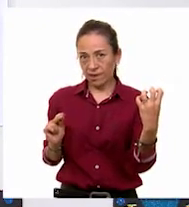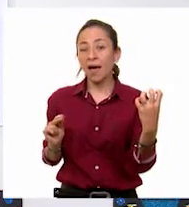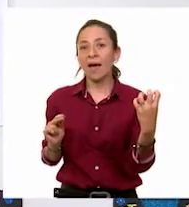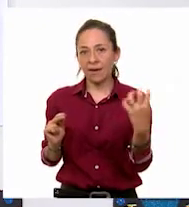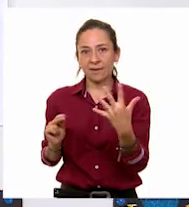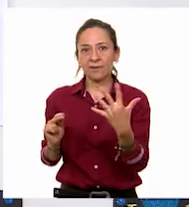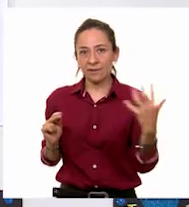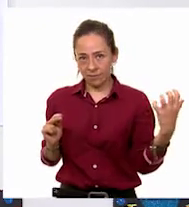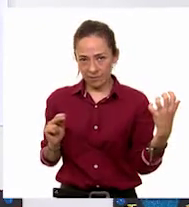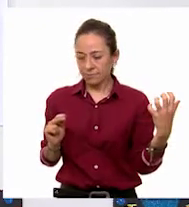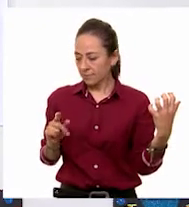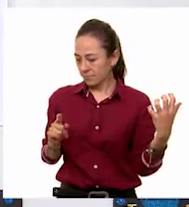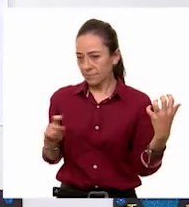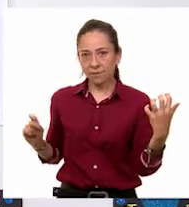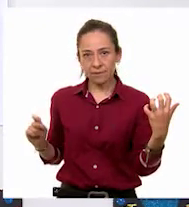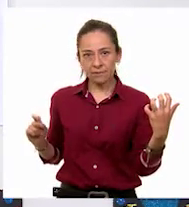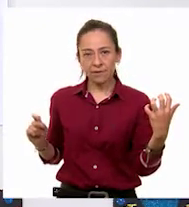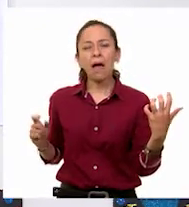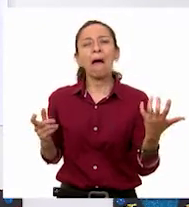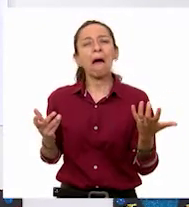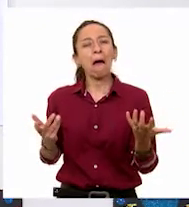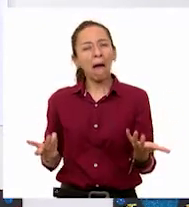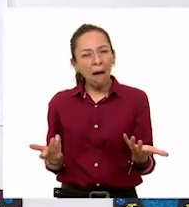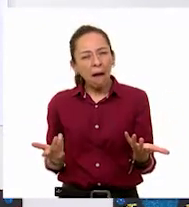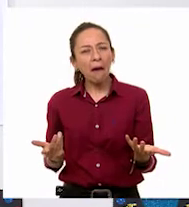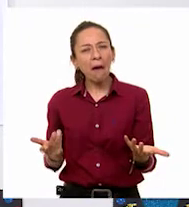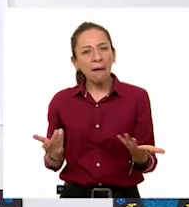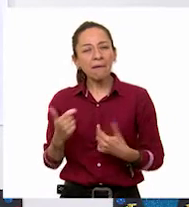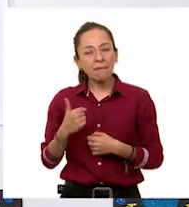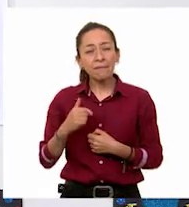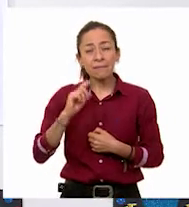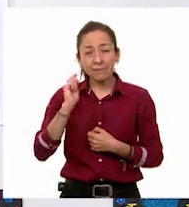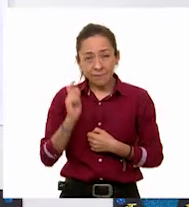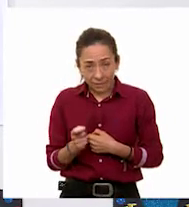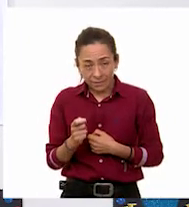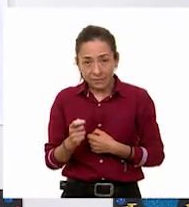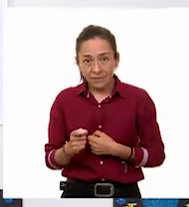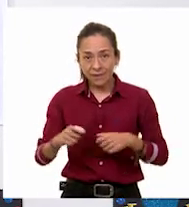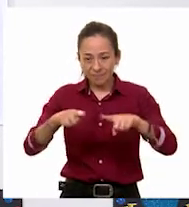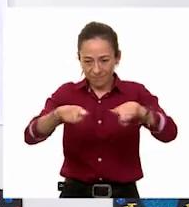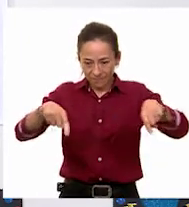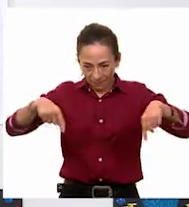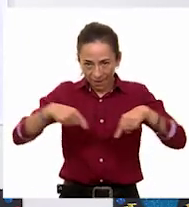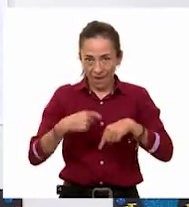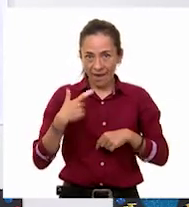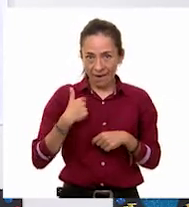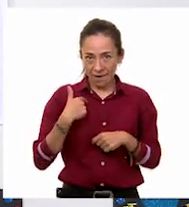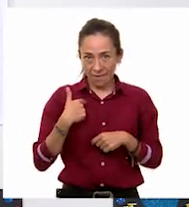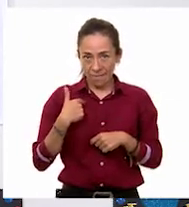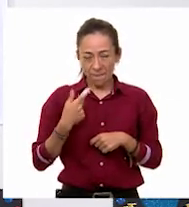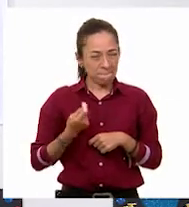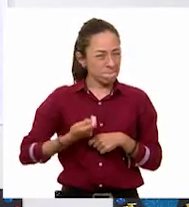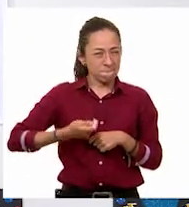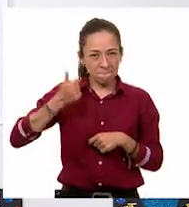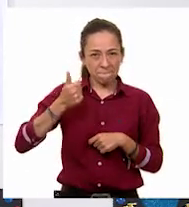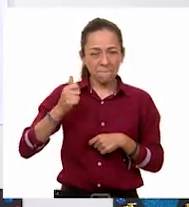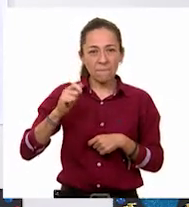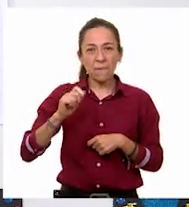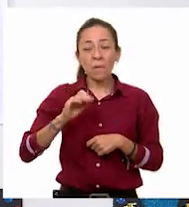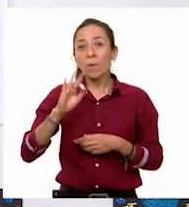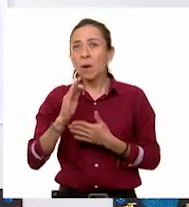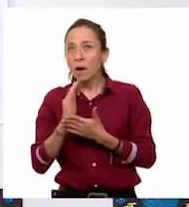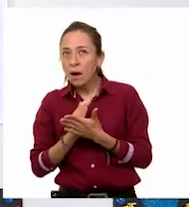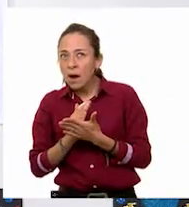de los 500 son 100. Entonces, el descuento total de la primera alfombra es de 100 pesos, por lo que solo se